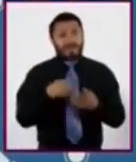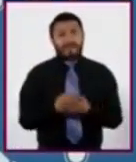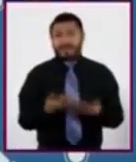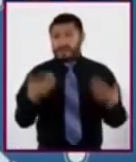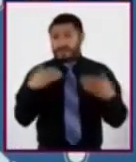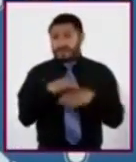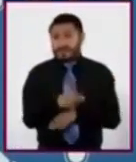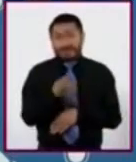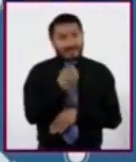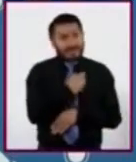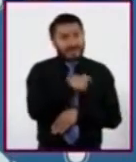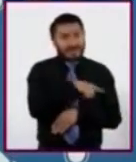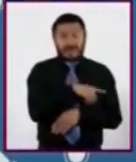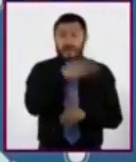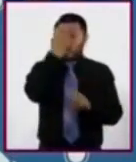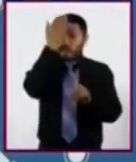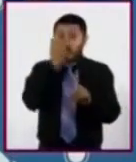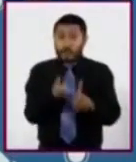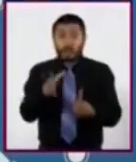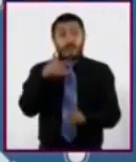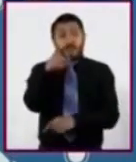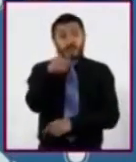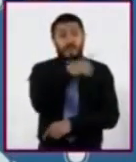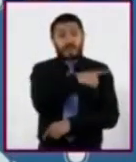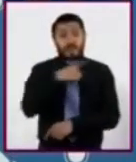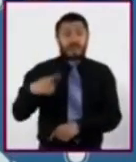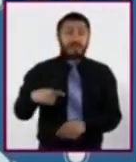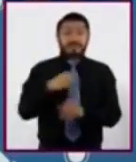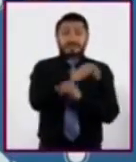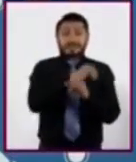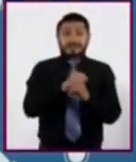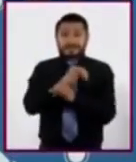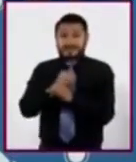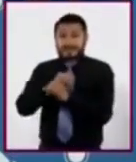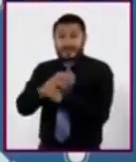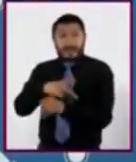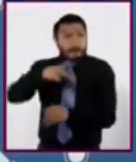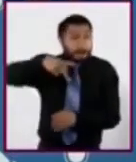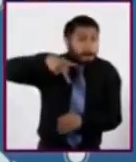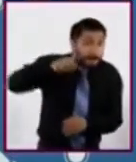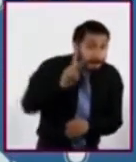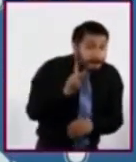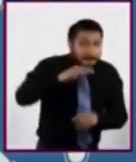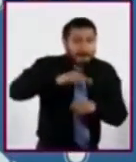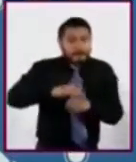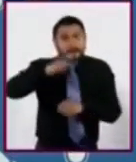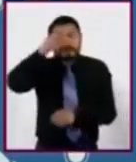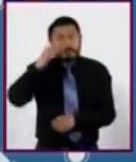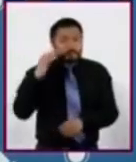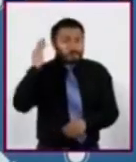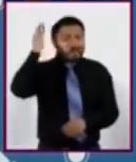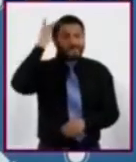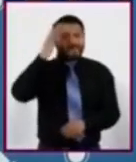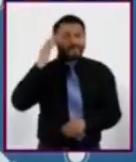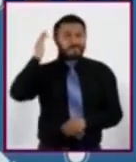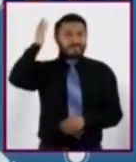relacionada con su salud requieren indagar, pero sobre todo analizarla